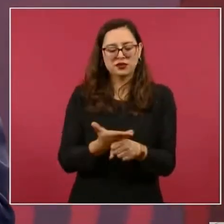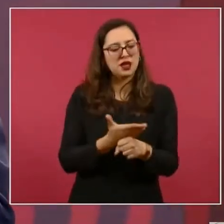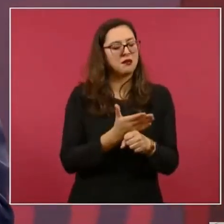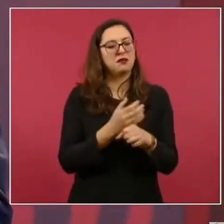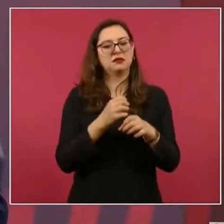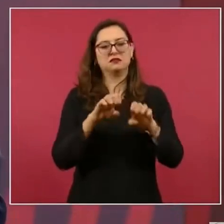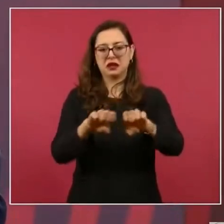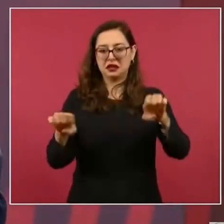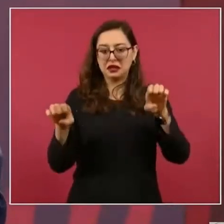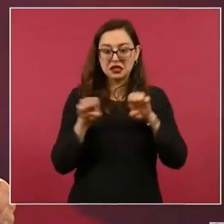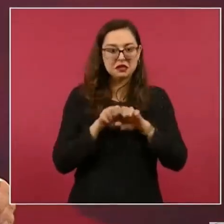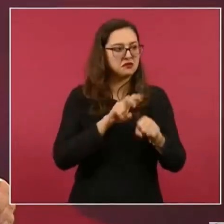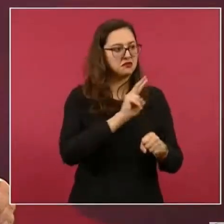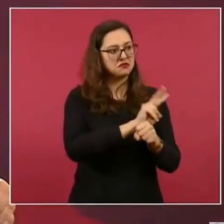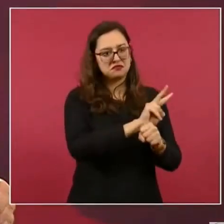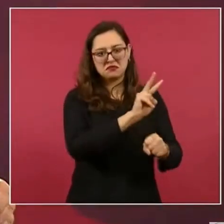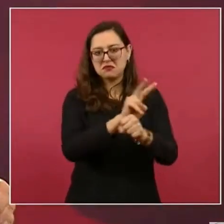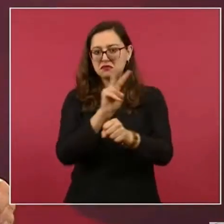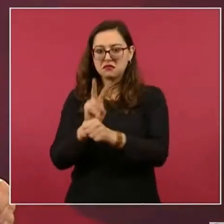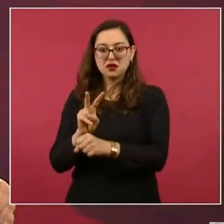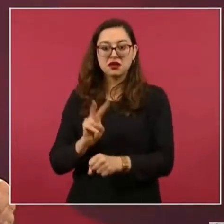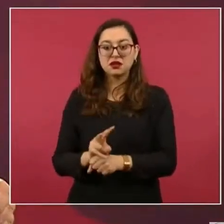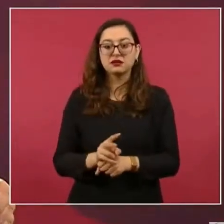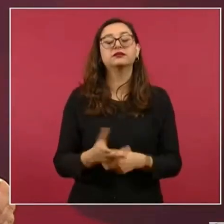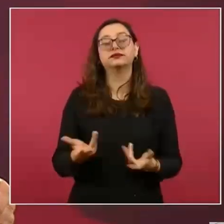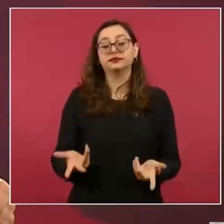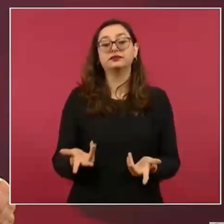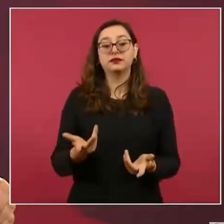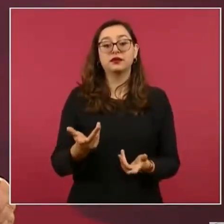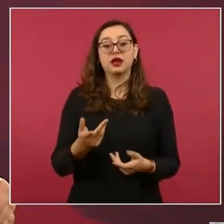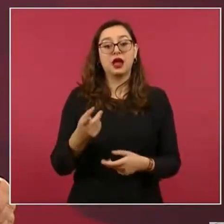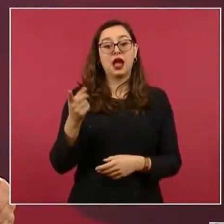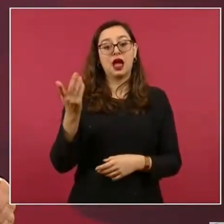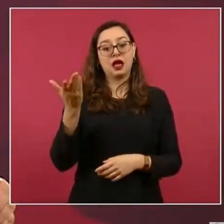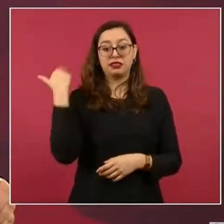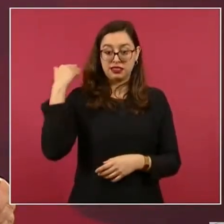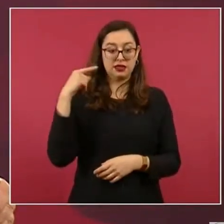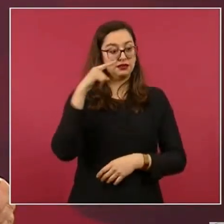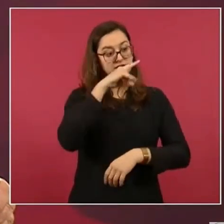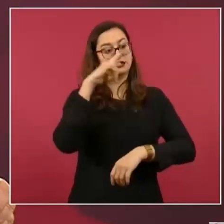los que hicieron el aeropuerto Felipe Ángeles, todos están allá.